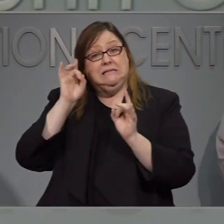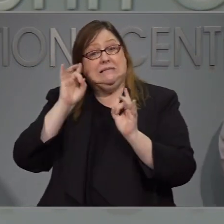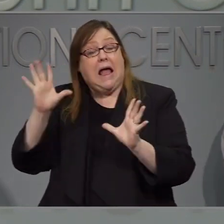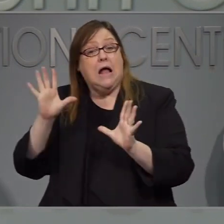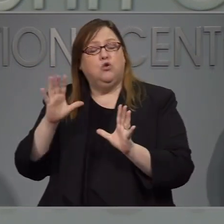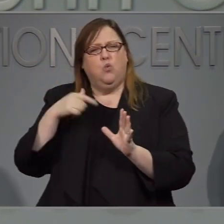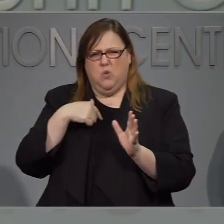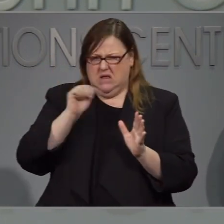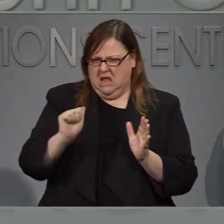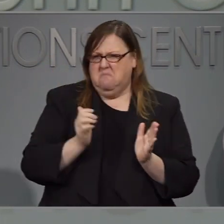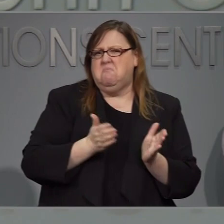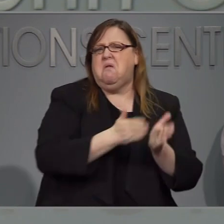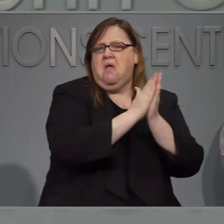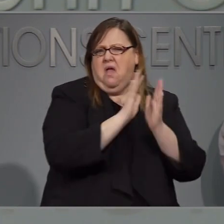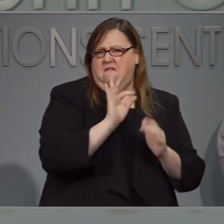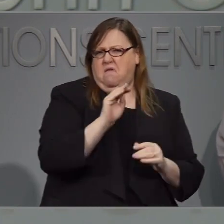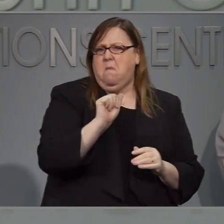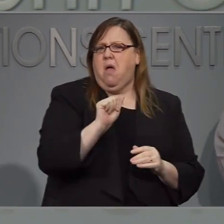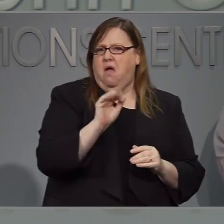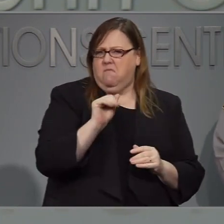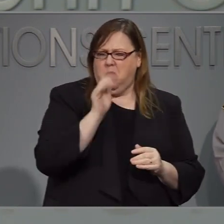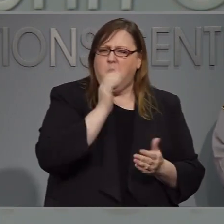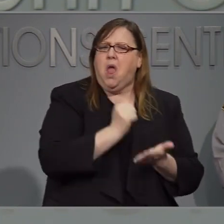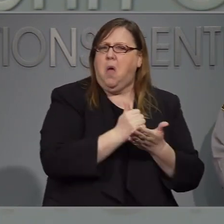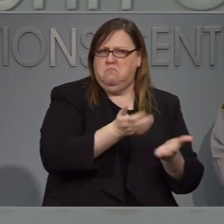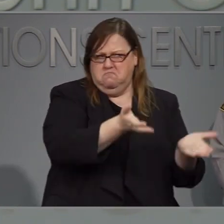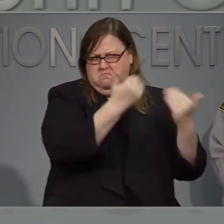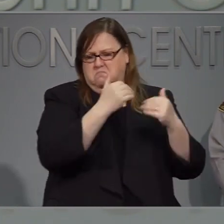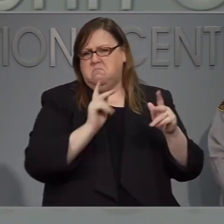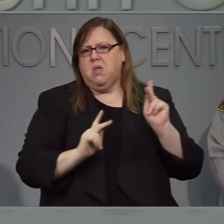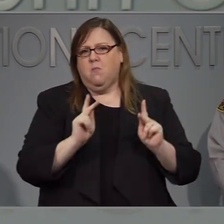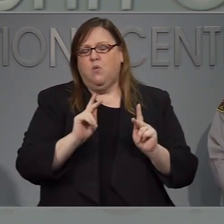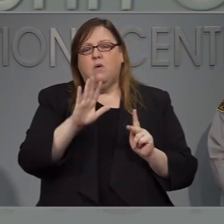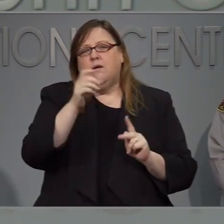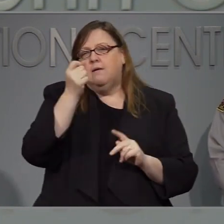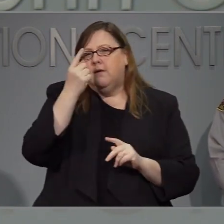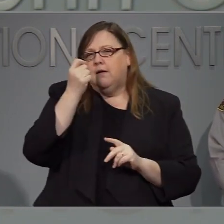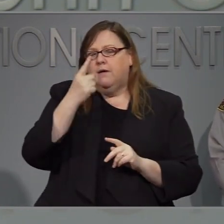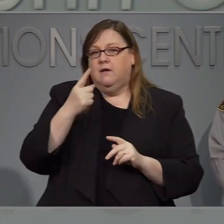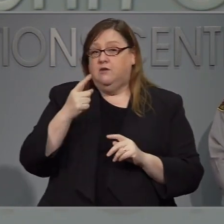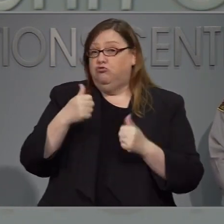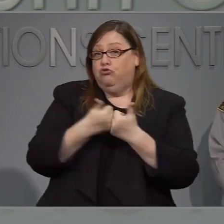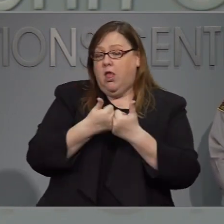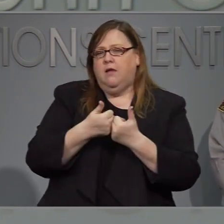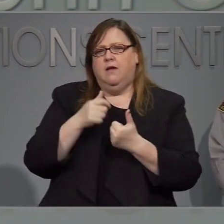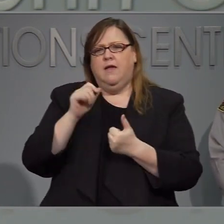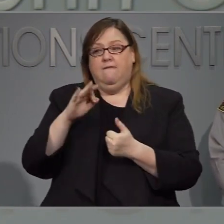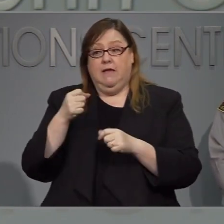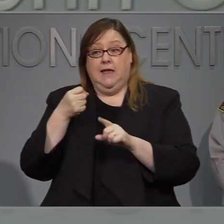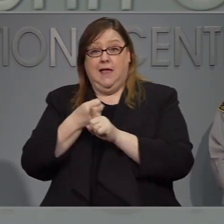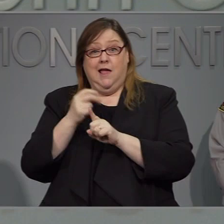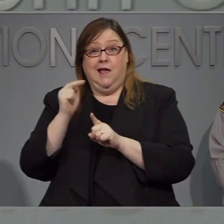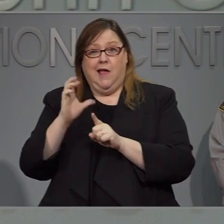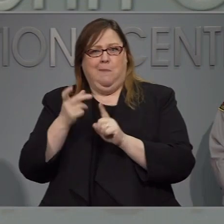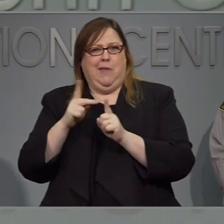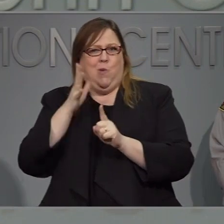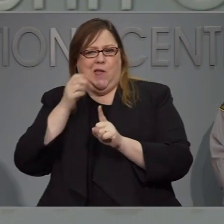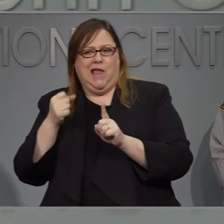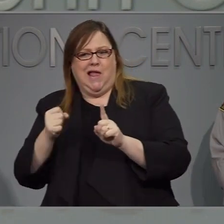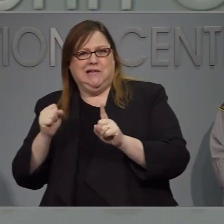que afecta a varios que va a afectar a varios estados. En realidad depende de la situación. Así que tratamos de